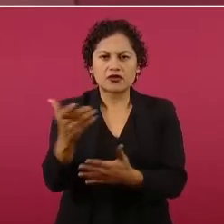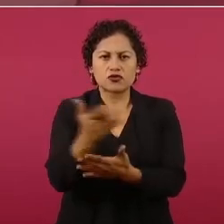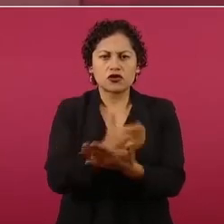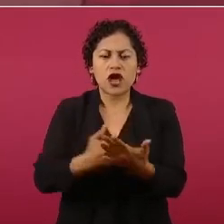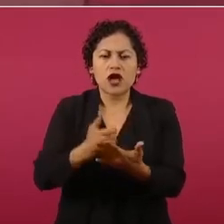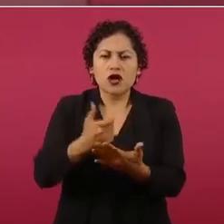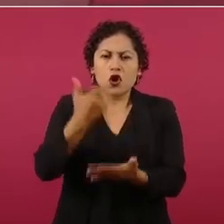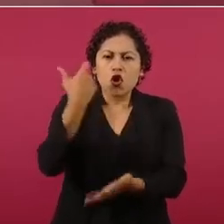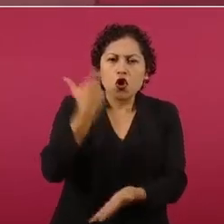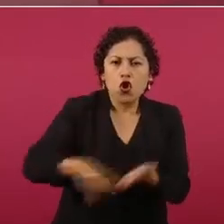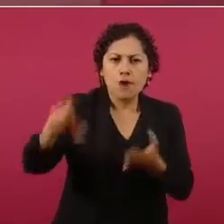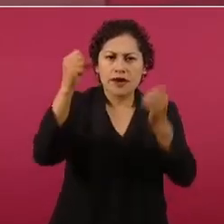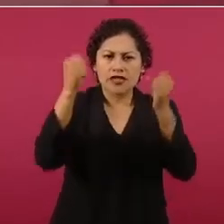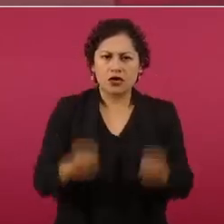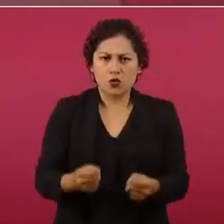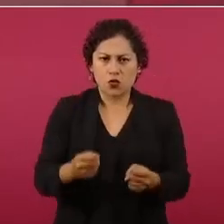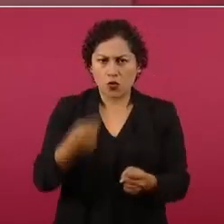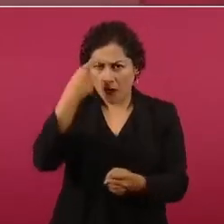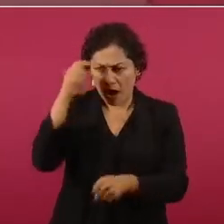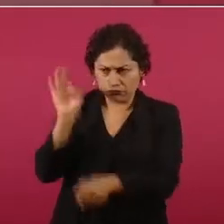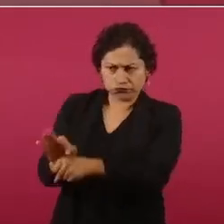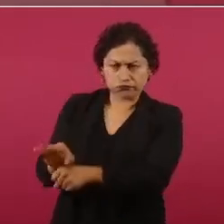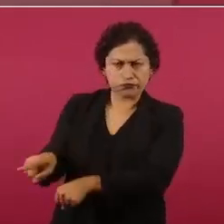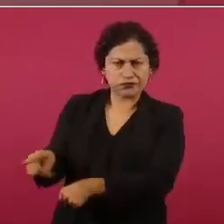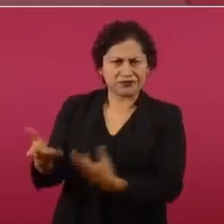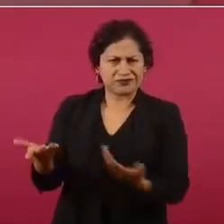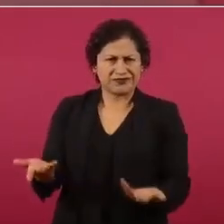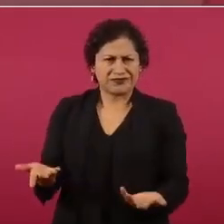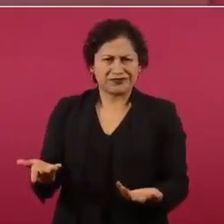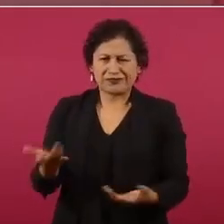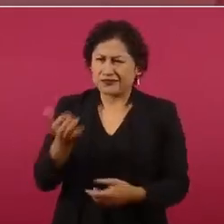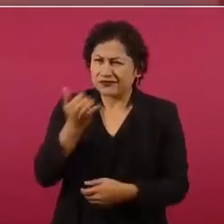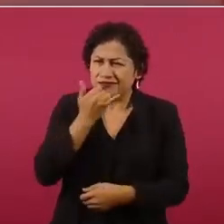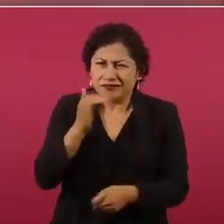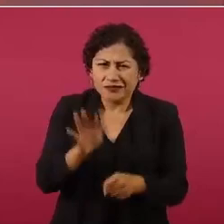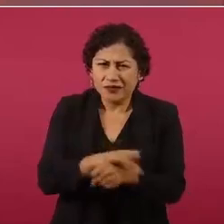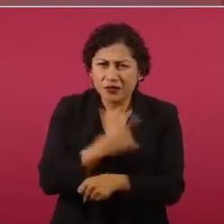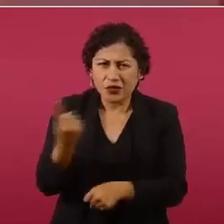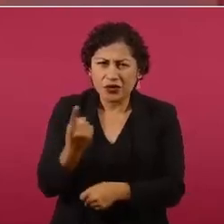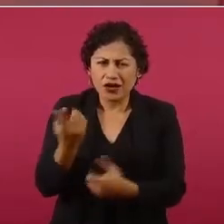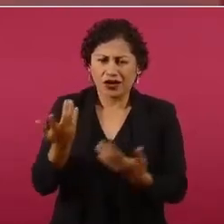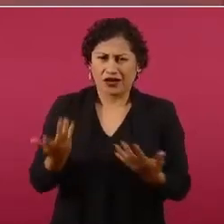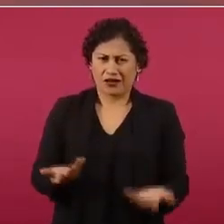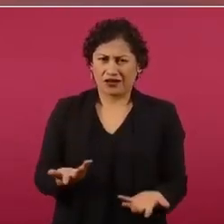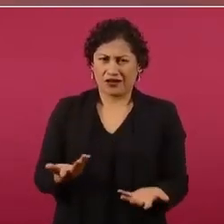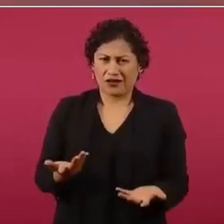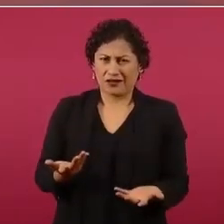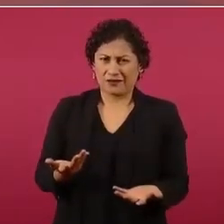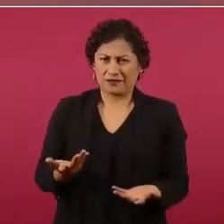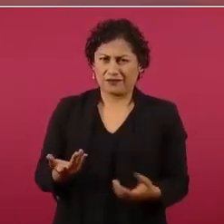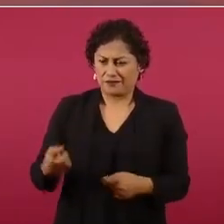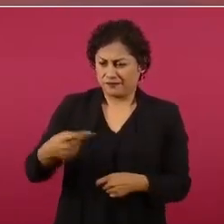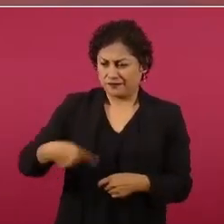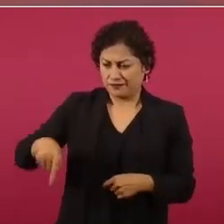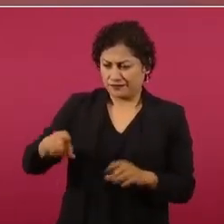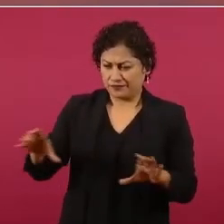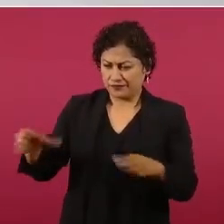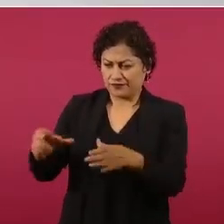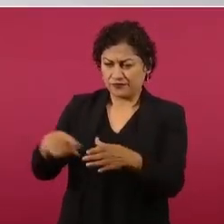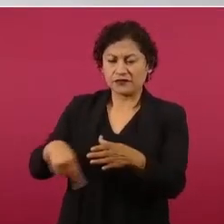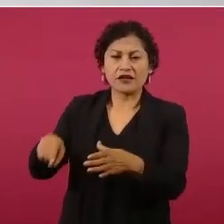¿Por qué se oponen a que en vez de 500 diputados se tengan 300